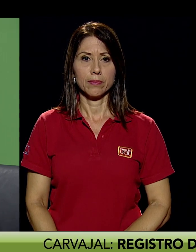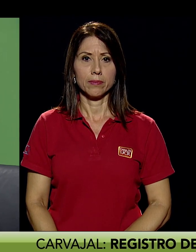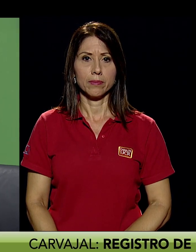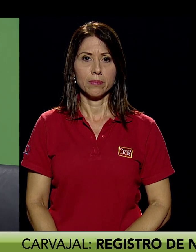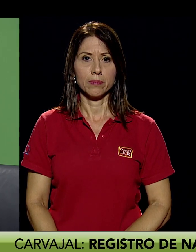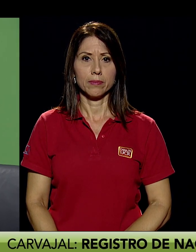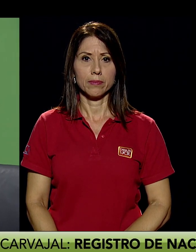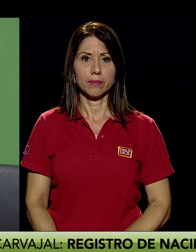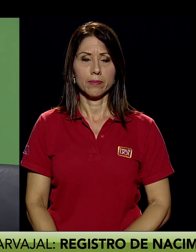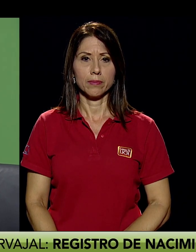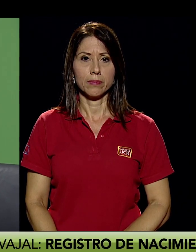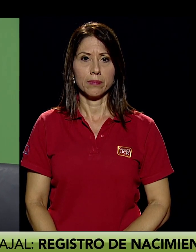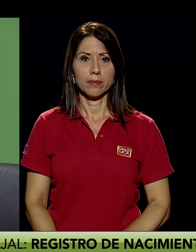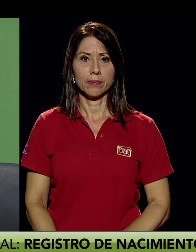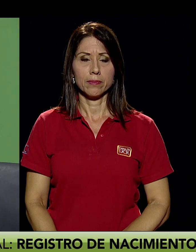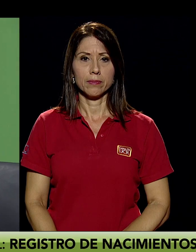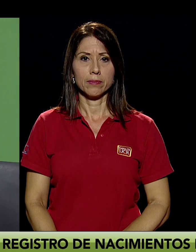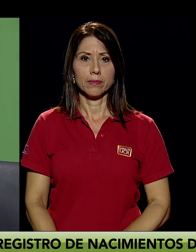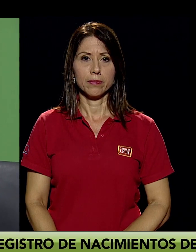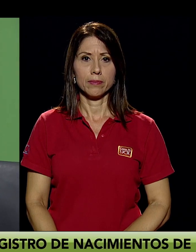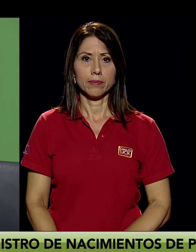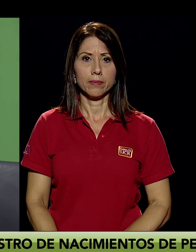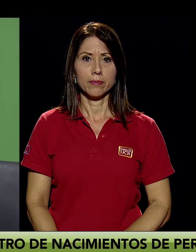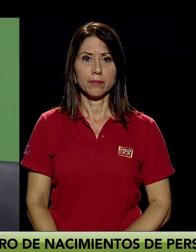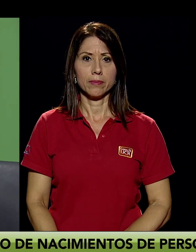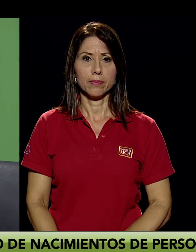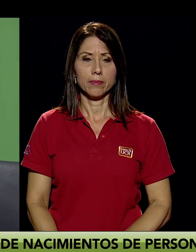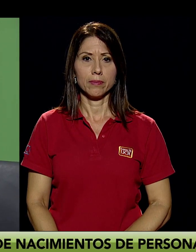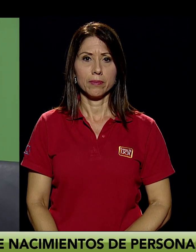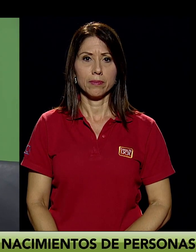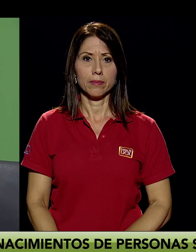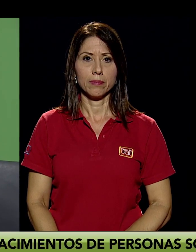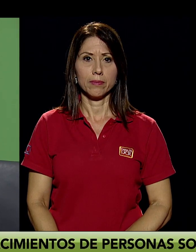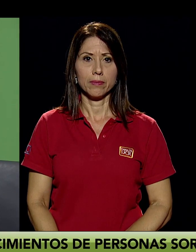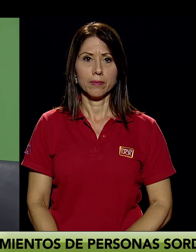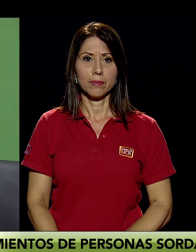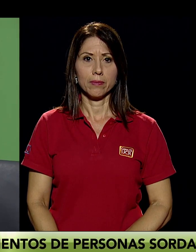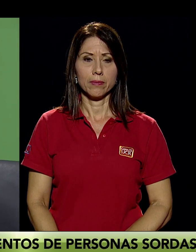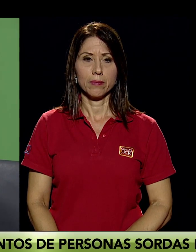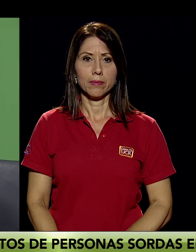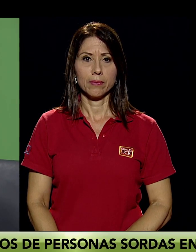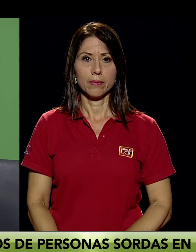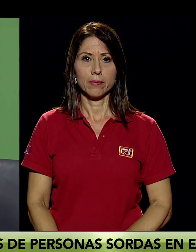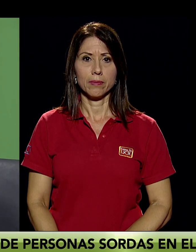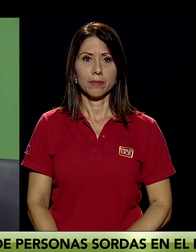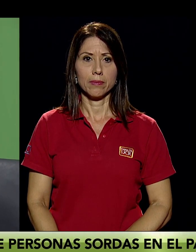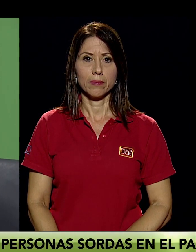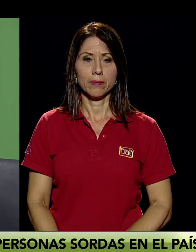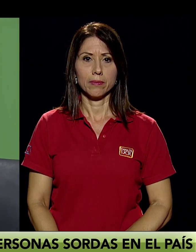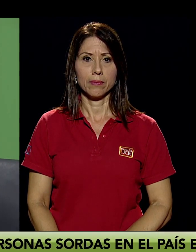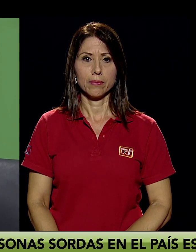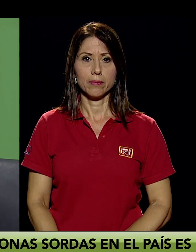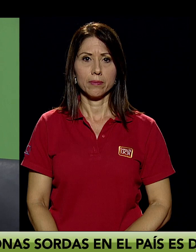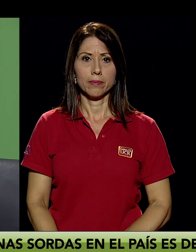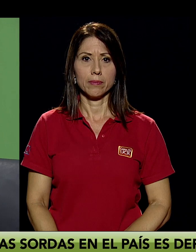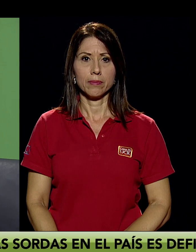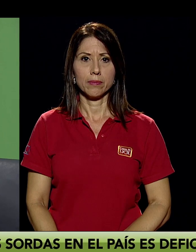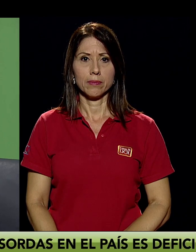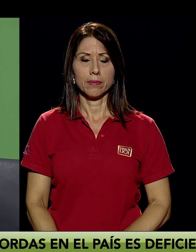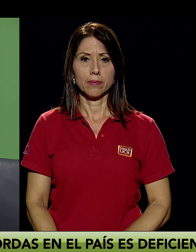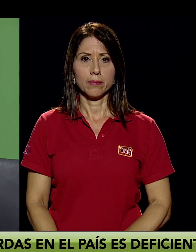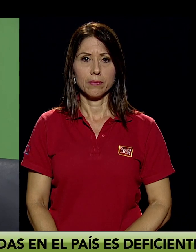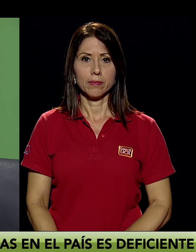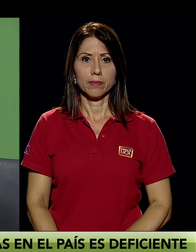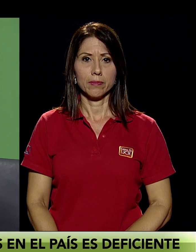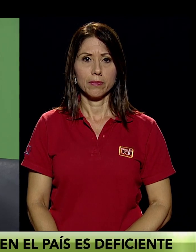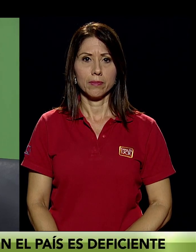sorda, esta información no se registra. Entonces, creemos que podría estar allí algún tipo de error. No sabemos también si